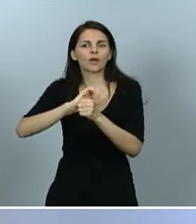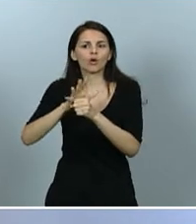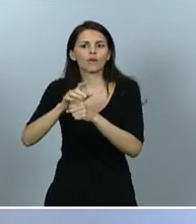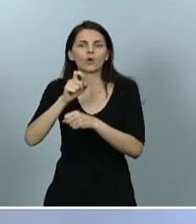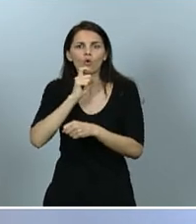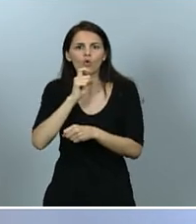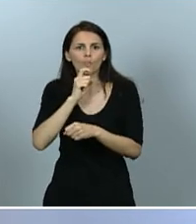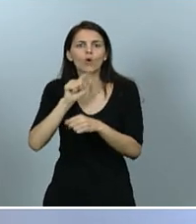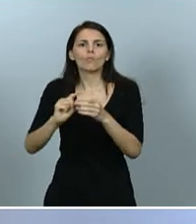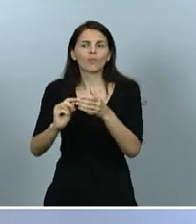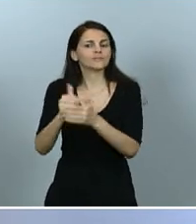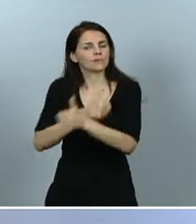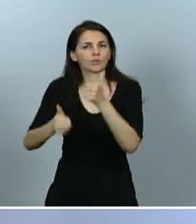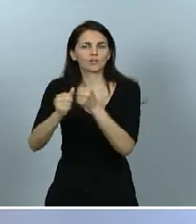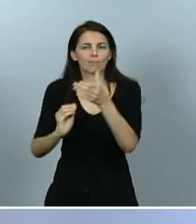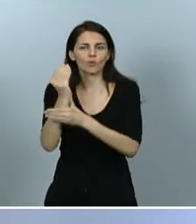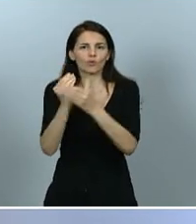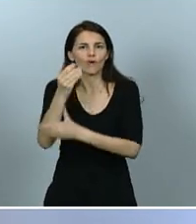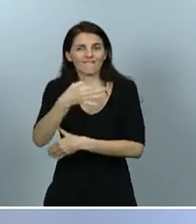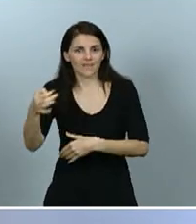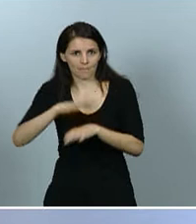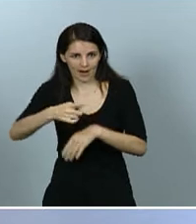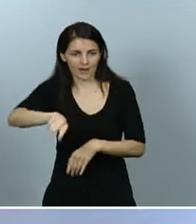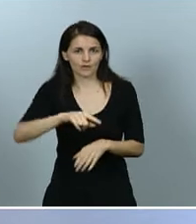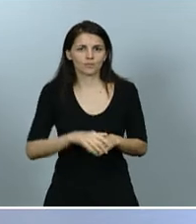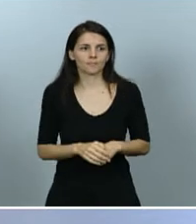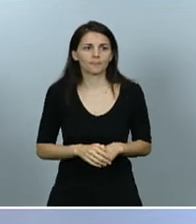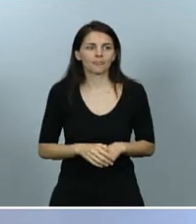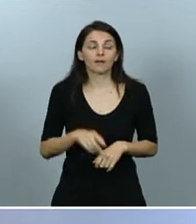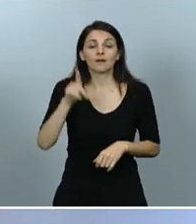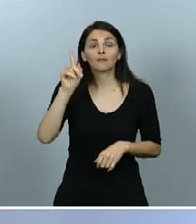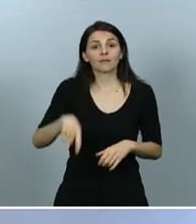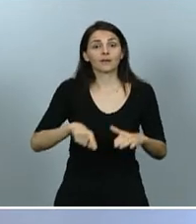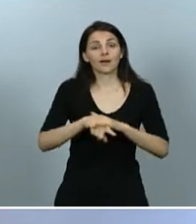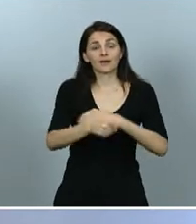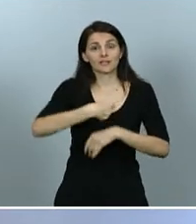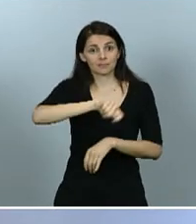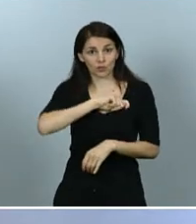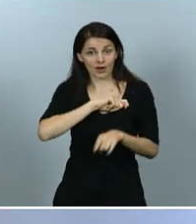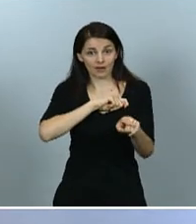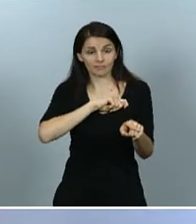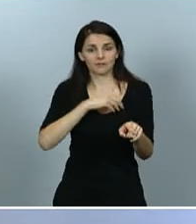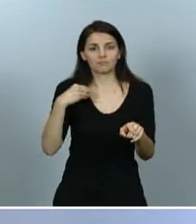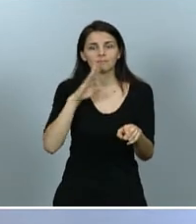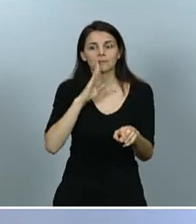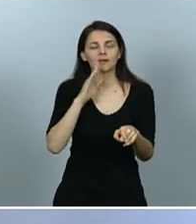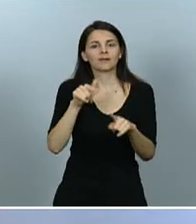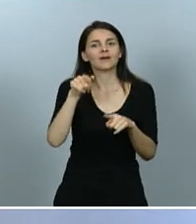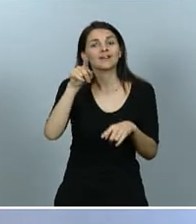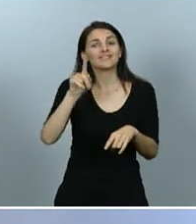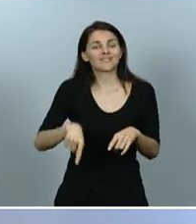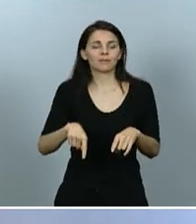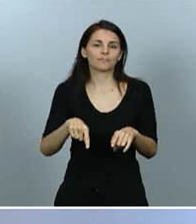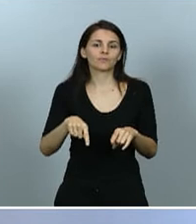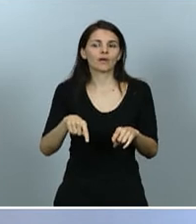se faculta a la Agencia Española de Medicamentos y Productos Sanitarios al otorgamiento con carácter excepcional de